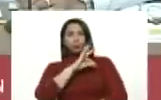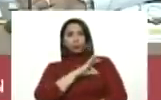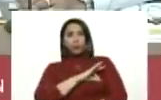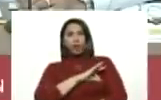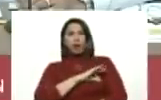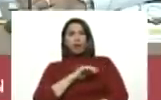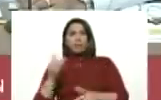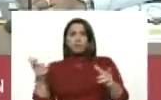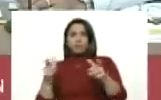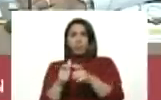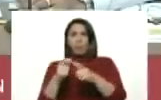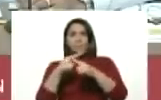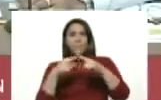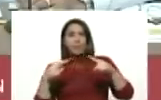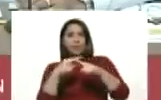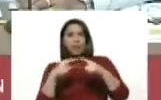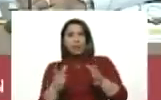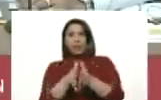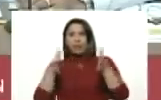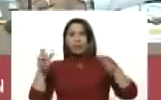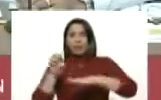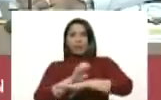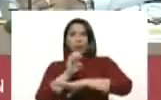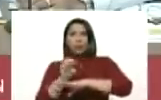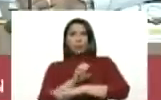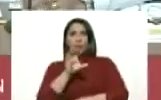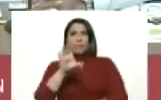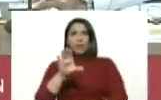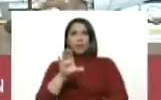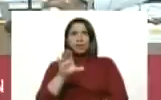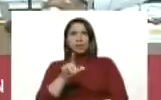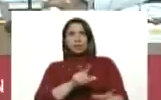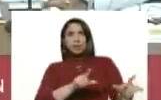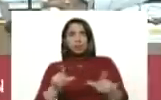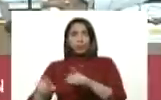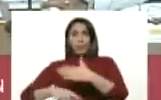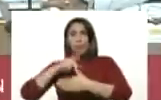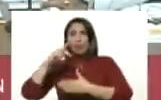de la pequeña, mediana y gran economía del país. Ahí está listo el plan.